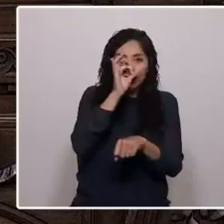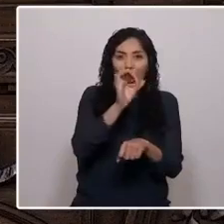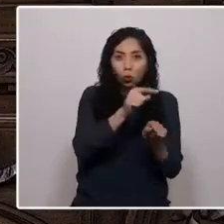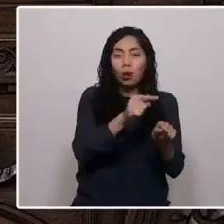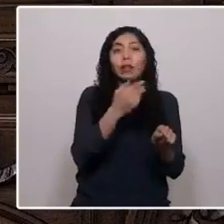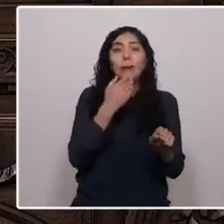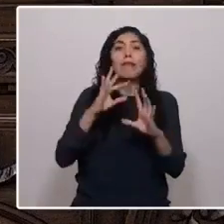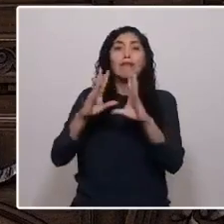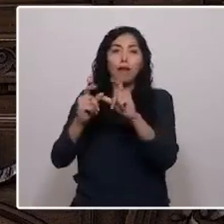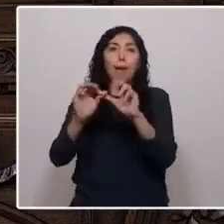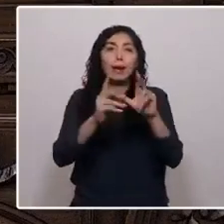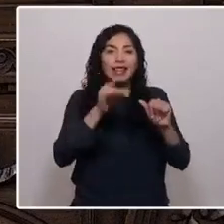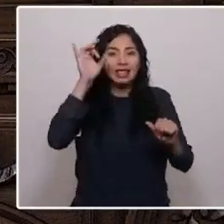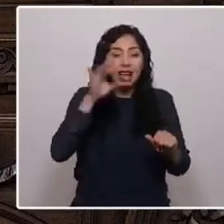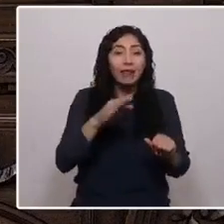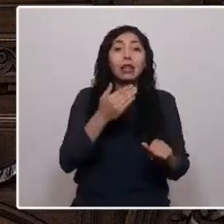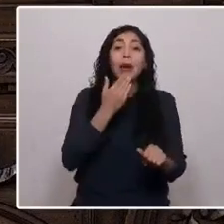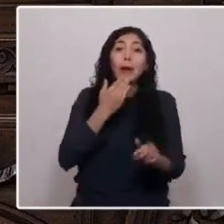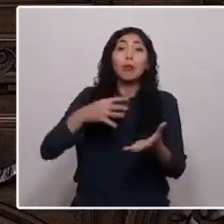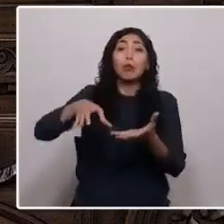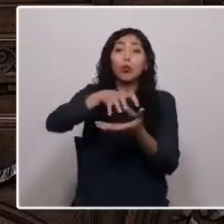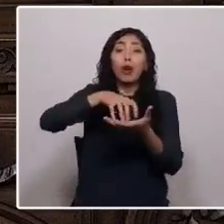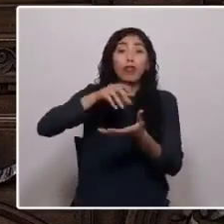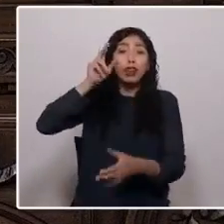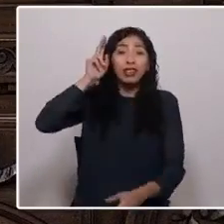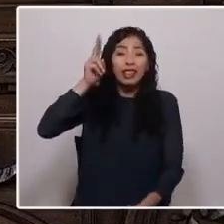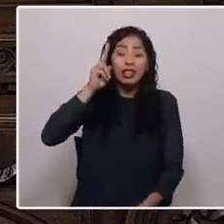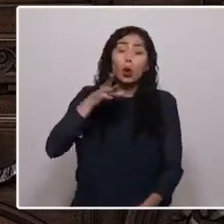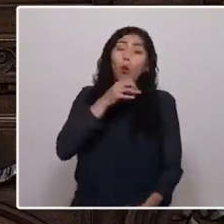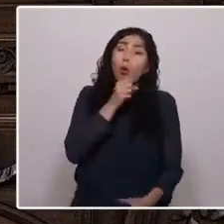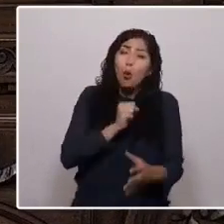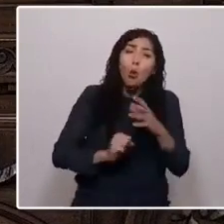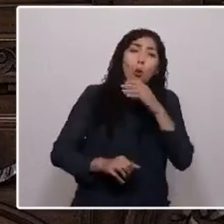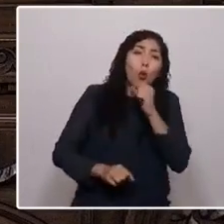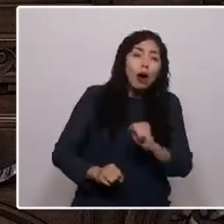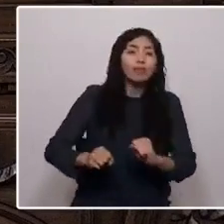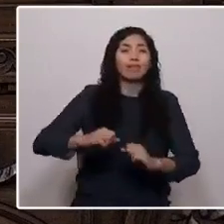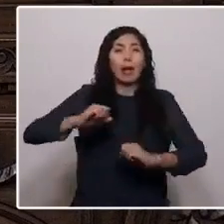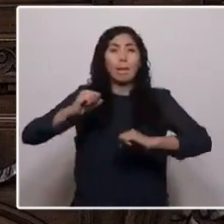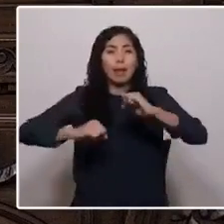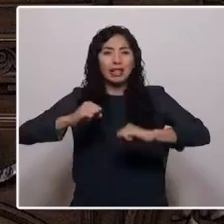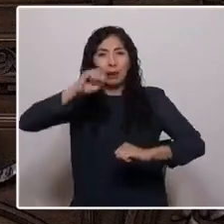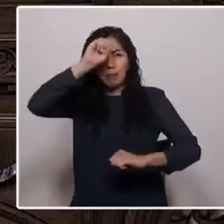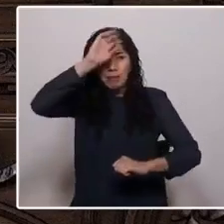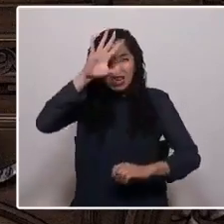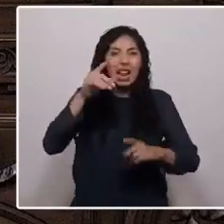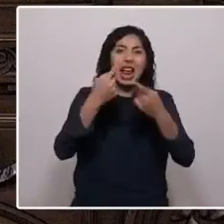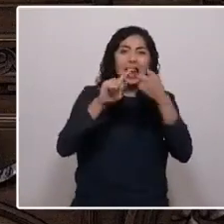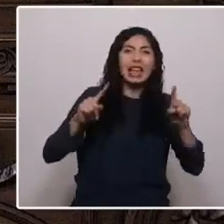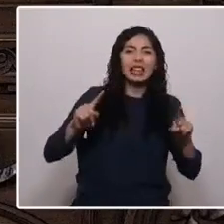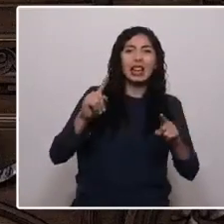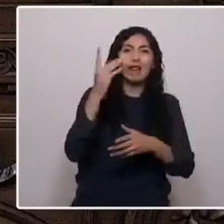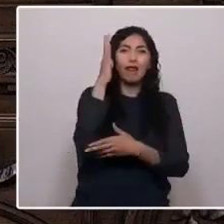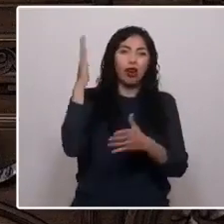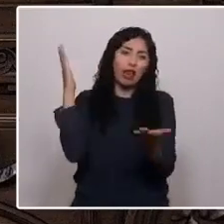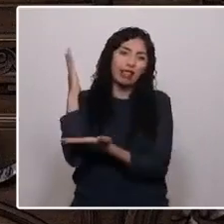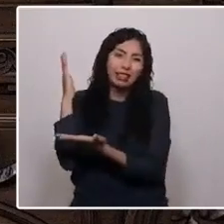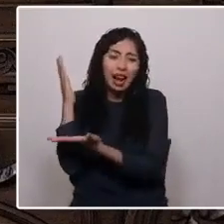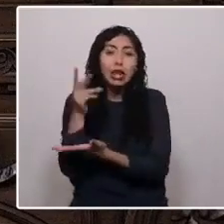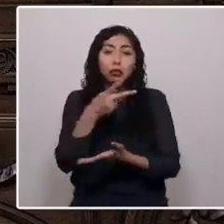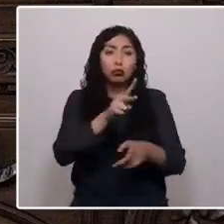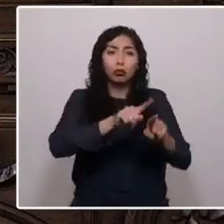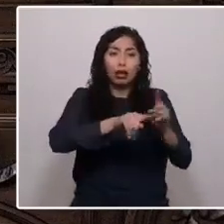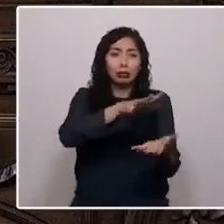Lo saben los pueblos indígenas que han resistido ante el extractivismo de mineras, eléctricas y forestales en sus territorios. Lo sabemos también las